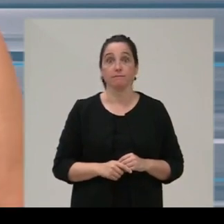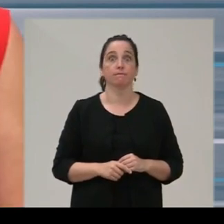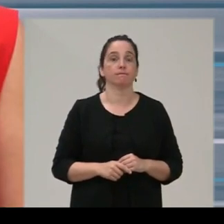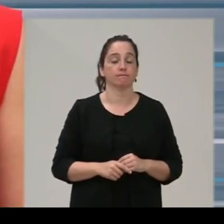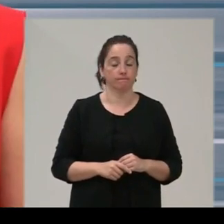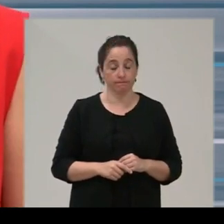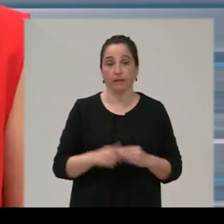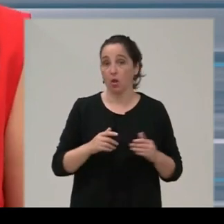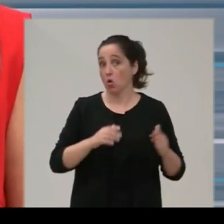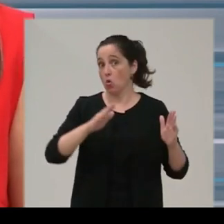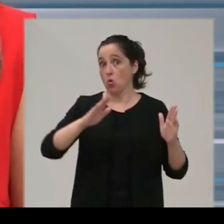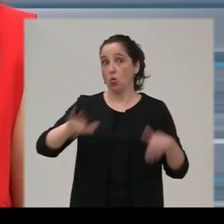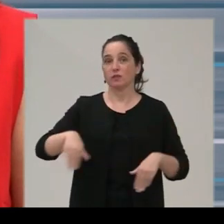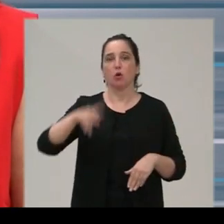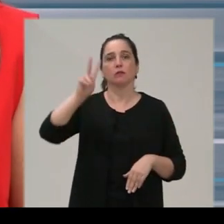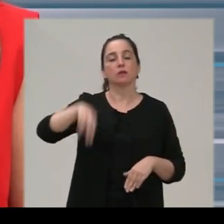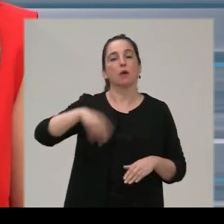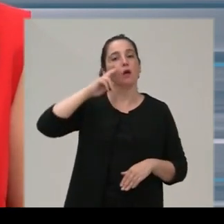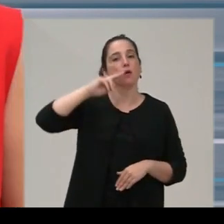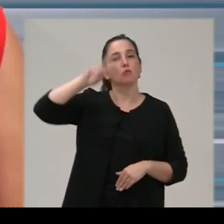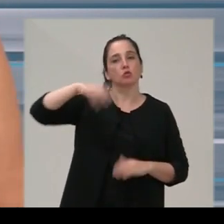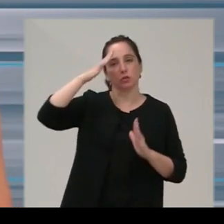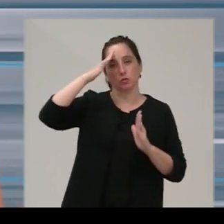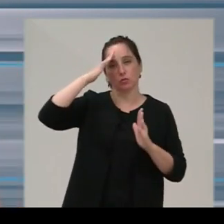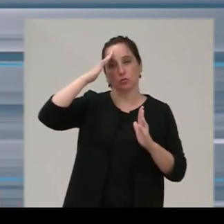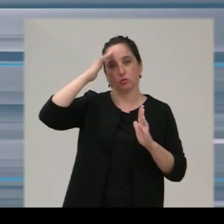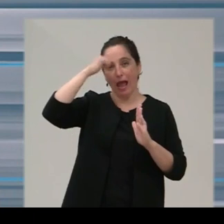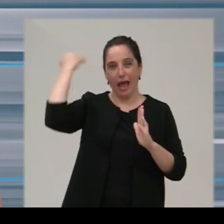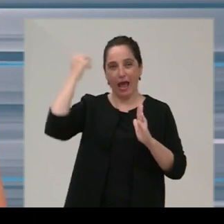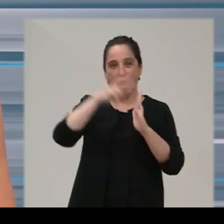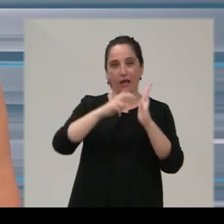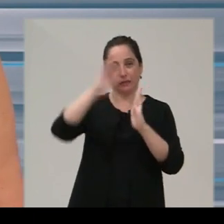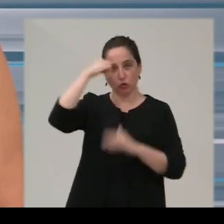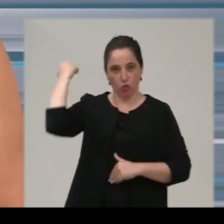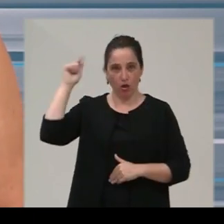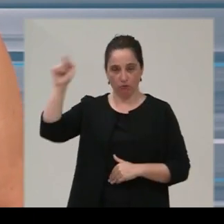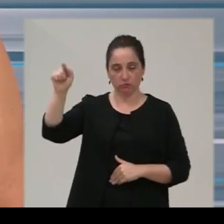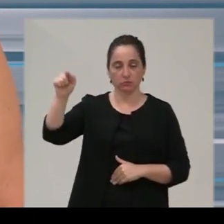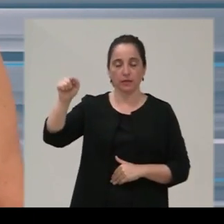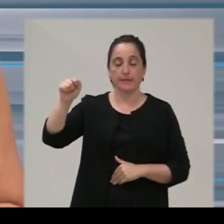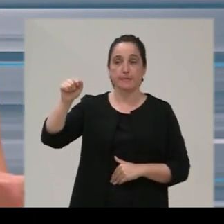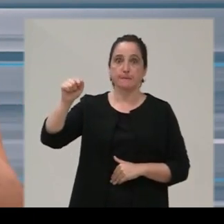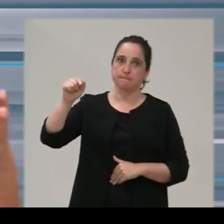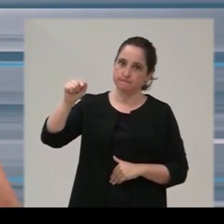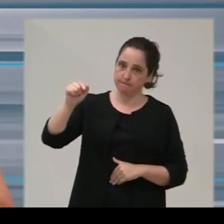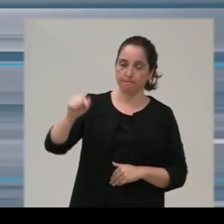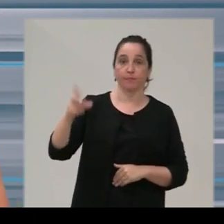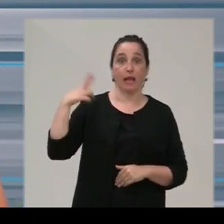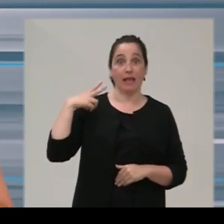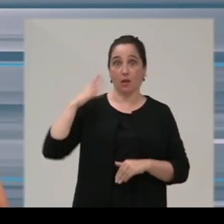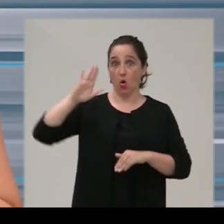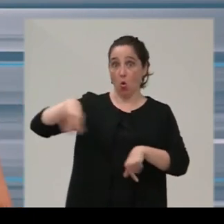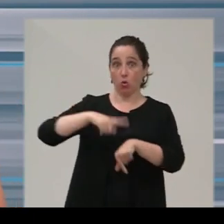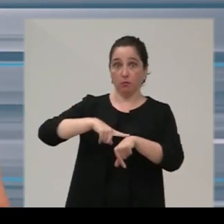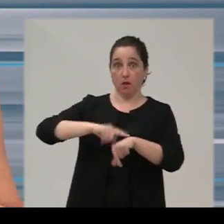Y, finalmente, sobre el MUPAC. Sobre el MUPAC decirles, creo que debo hacerlo, que ayer, a última hora,